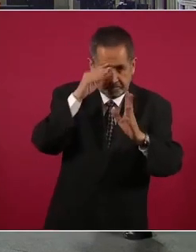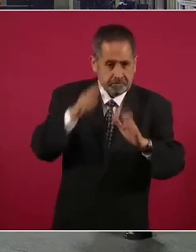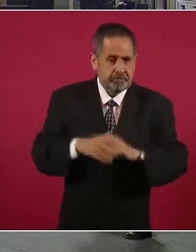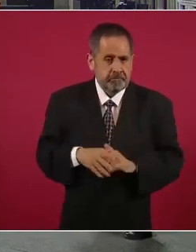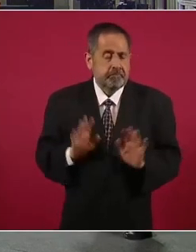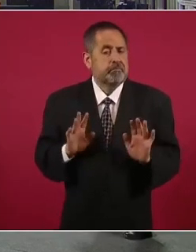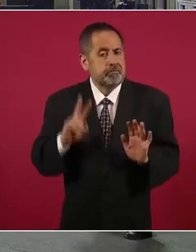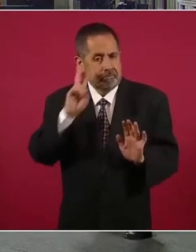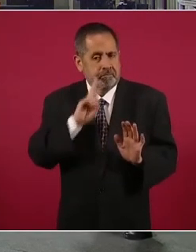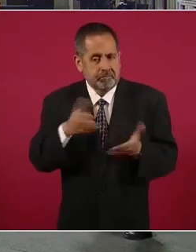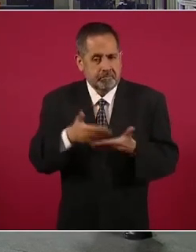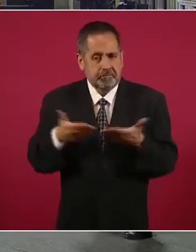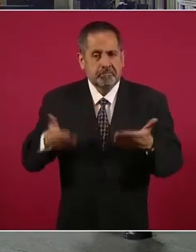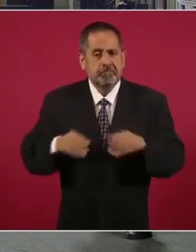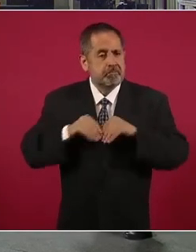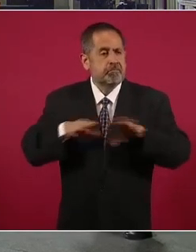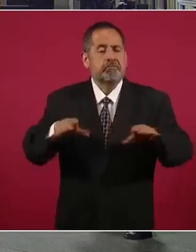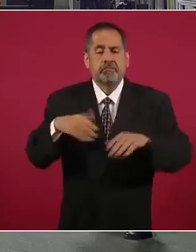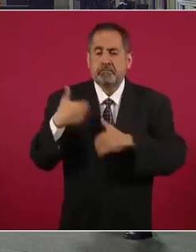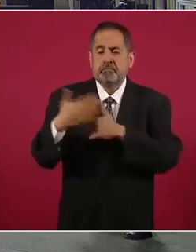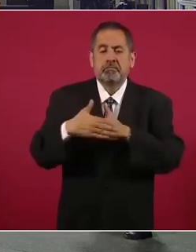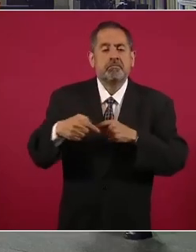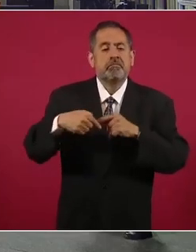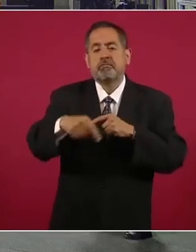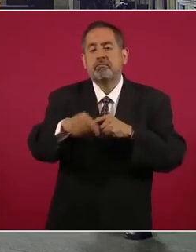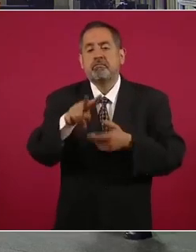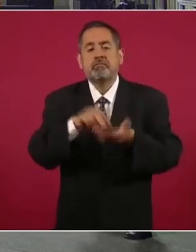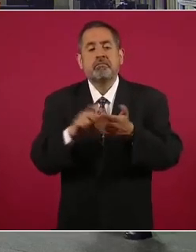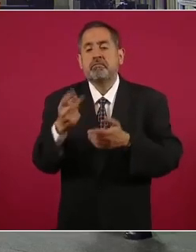Hay que ver en las próximas.